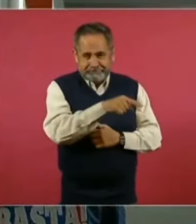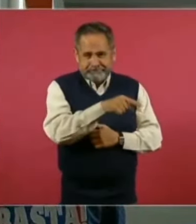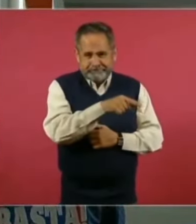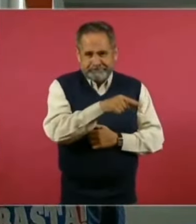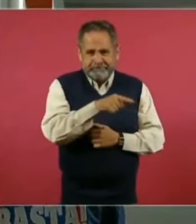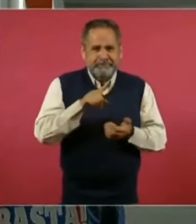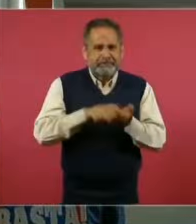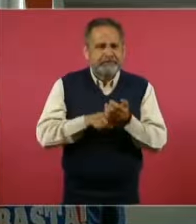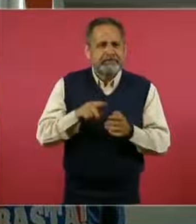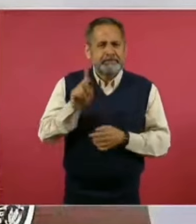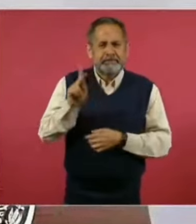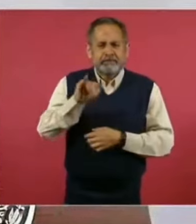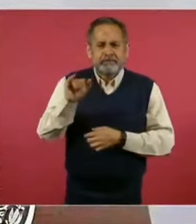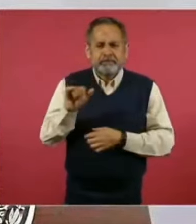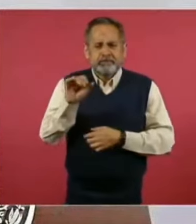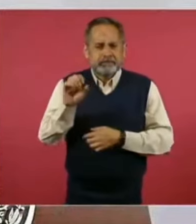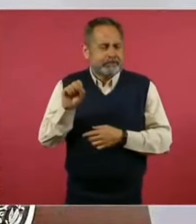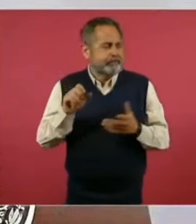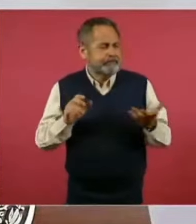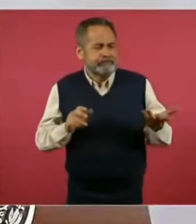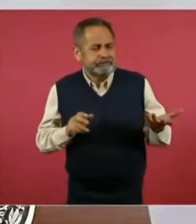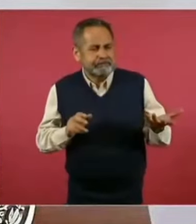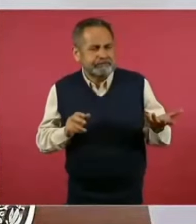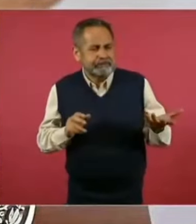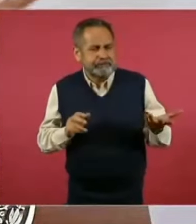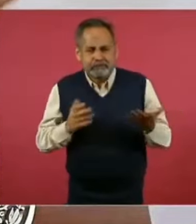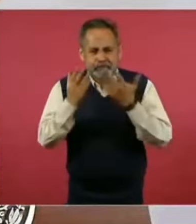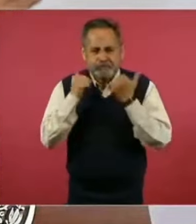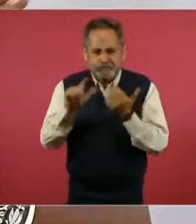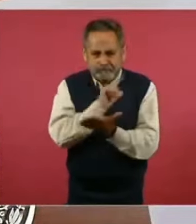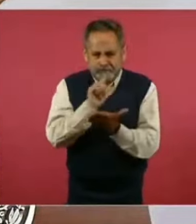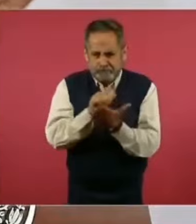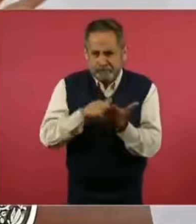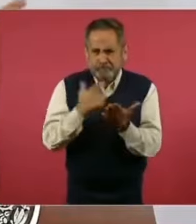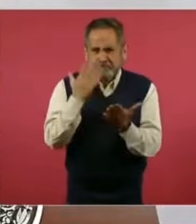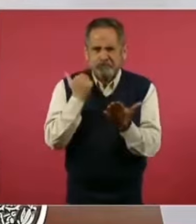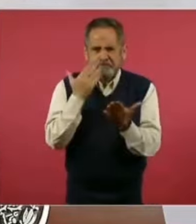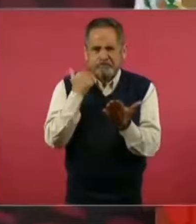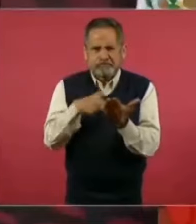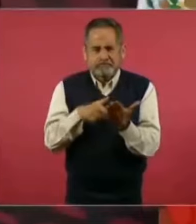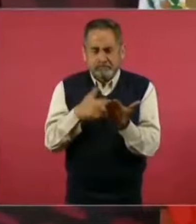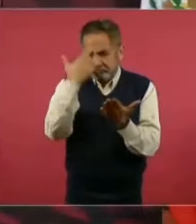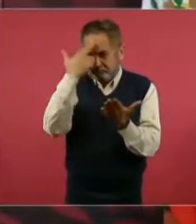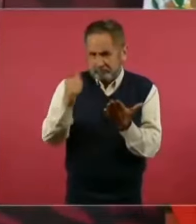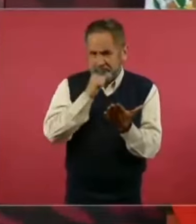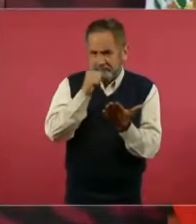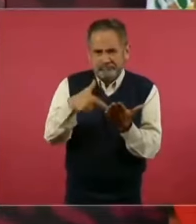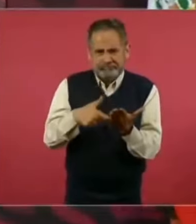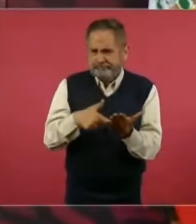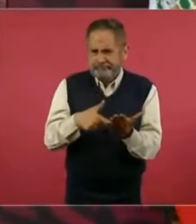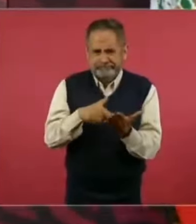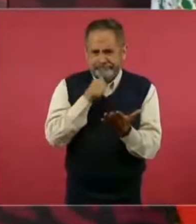Judicial. No hay ningún fundamento